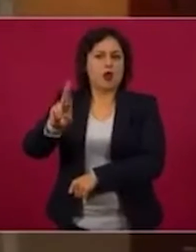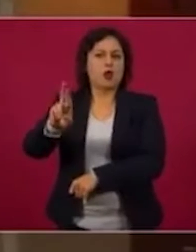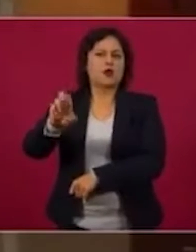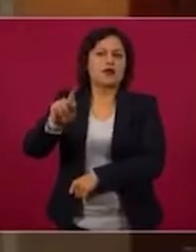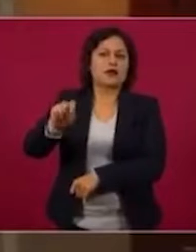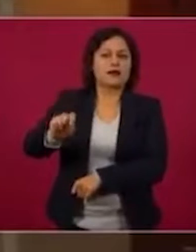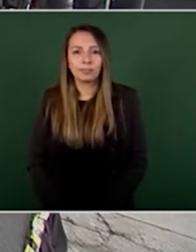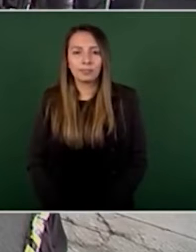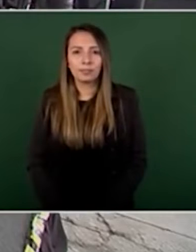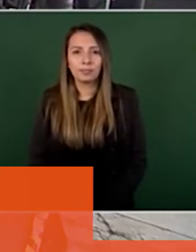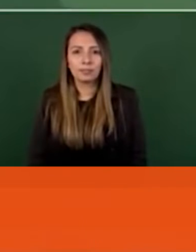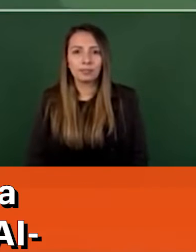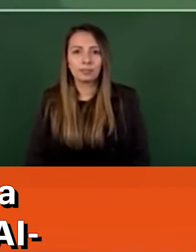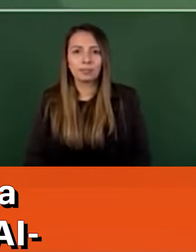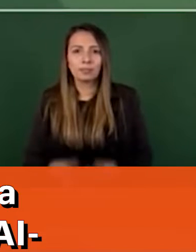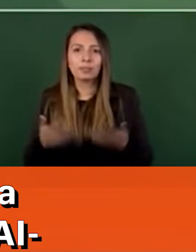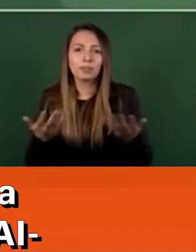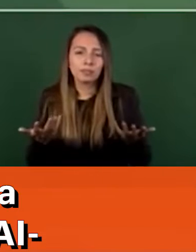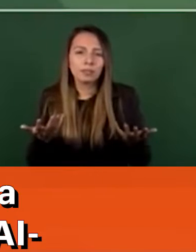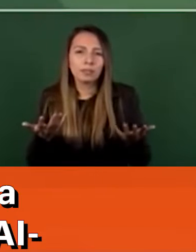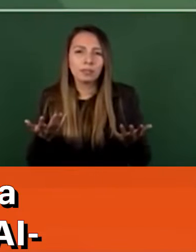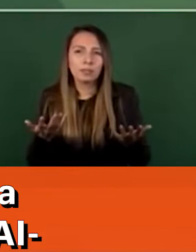Yo ya